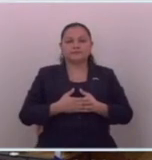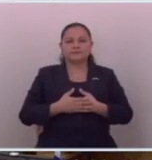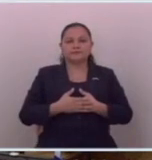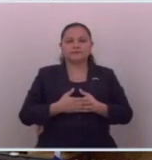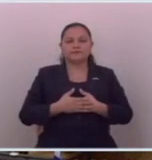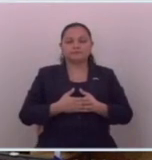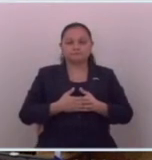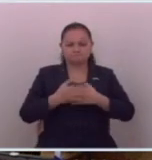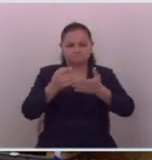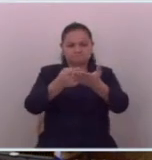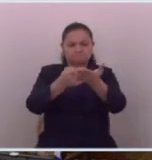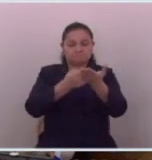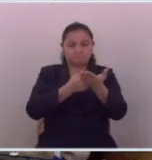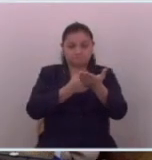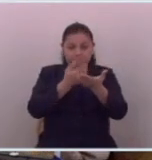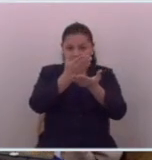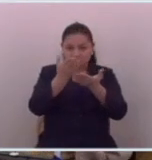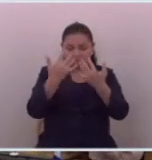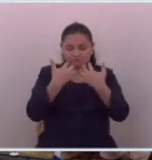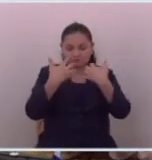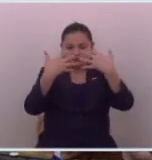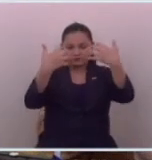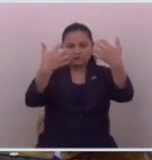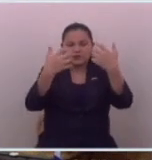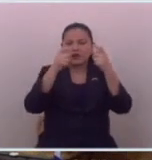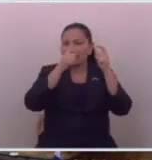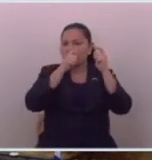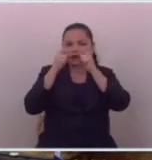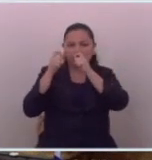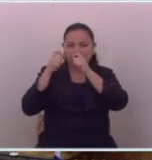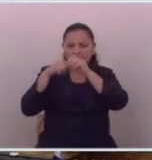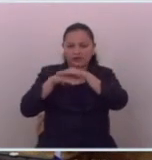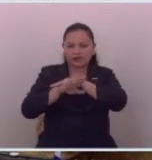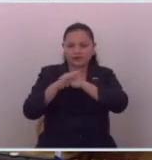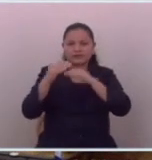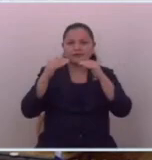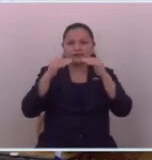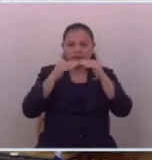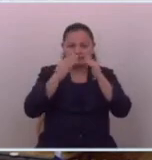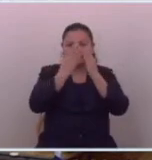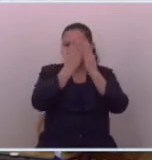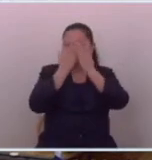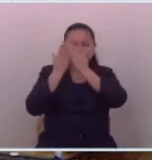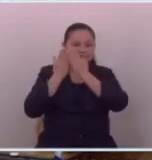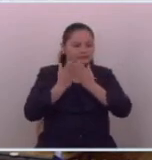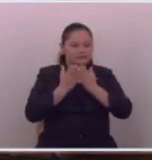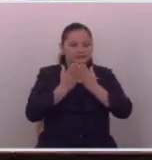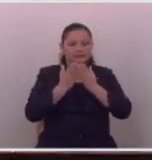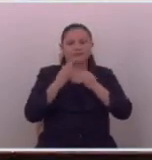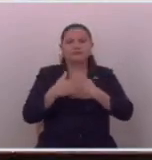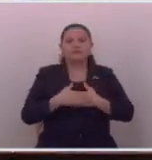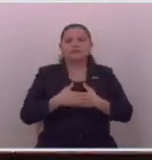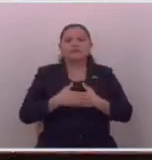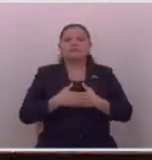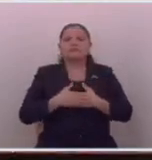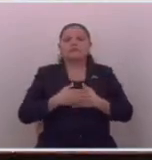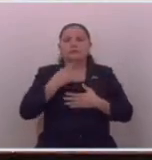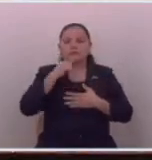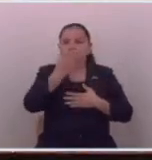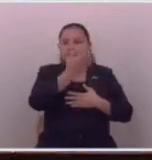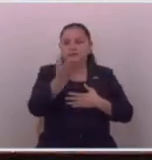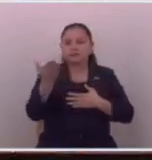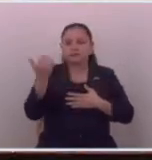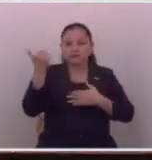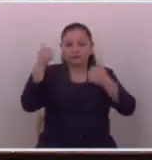A consideración del Pleno, la dispensa de trámites de la pieza de correspondencia que ha sido leída. Quienes